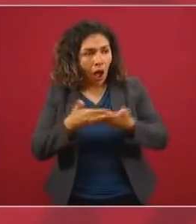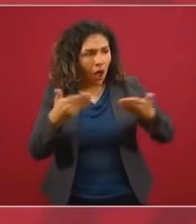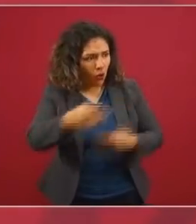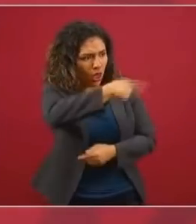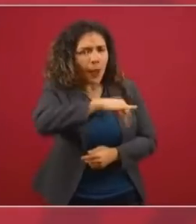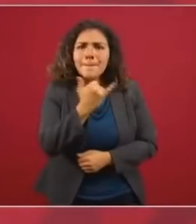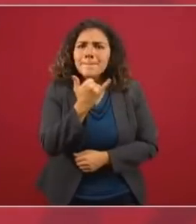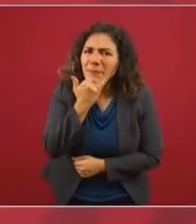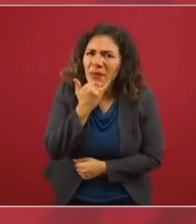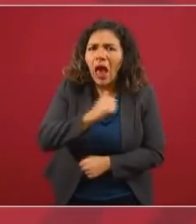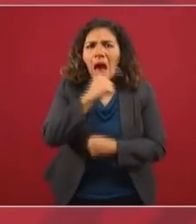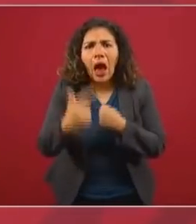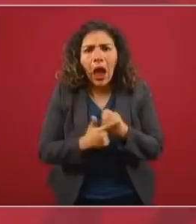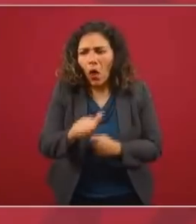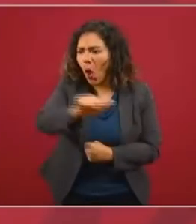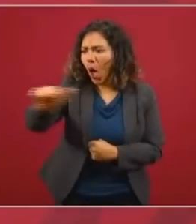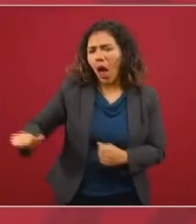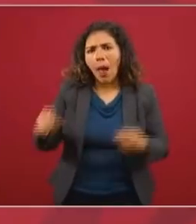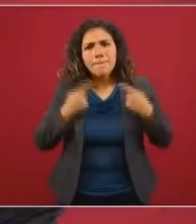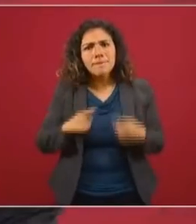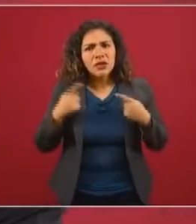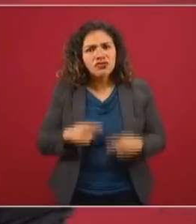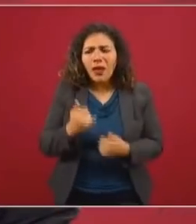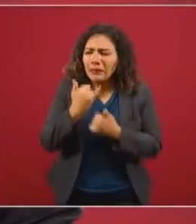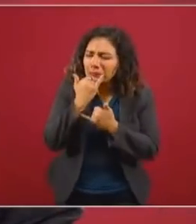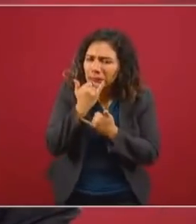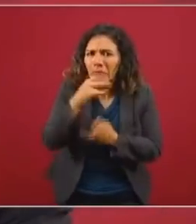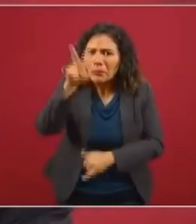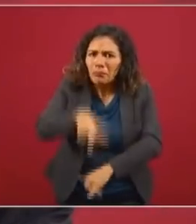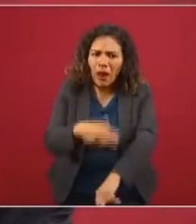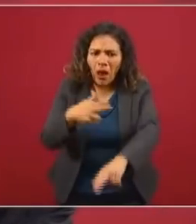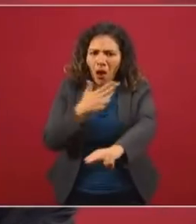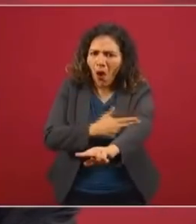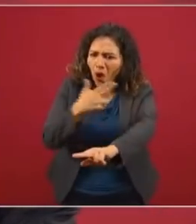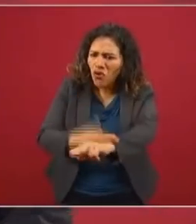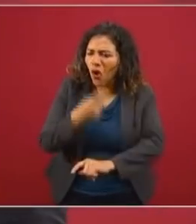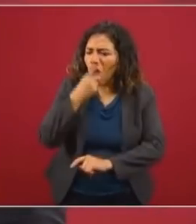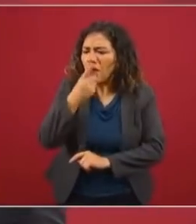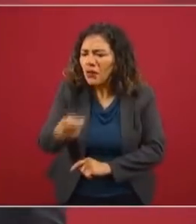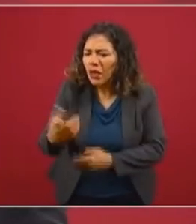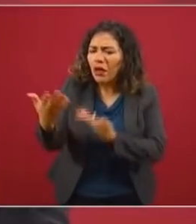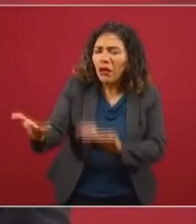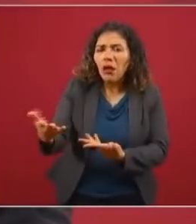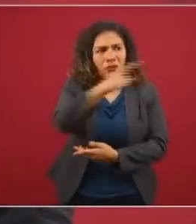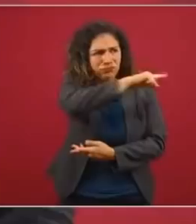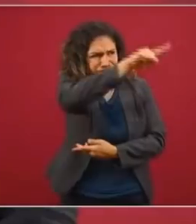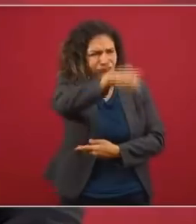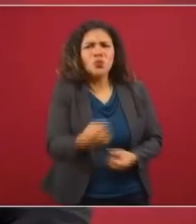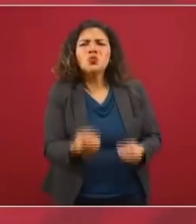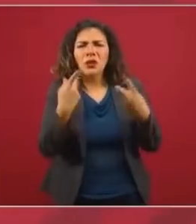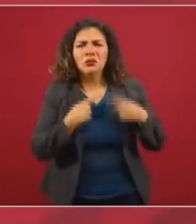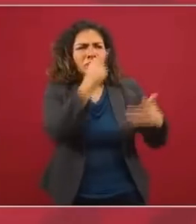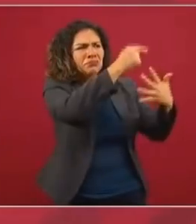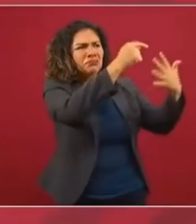disculpa pública, que con honestidad digan los intelectuales que